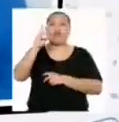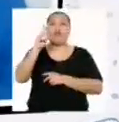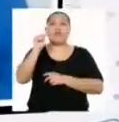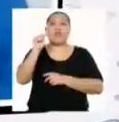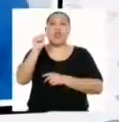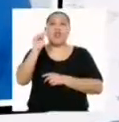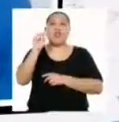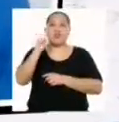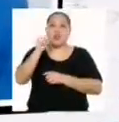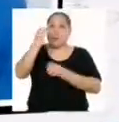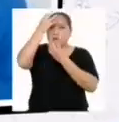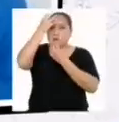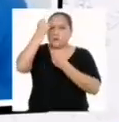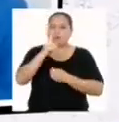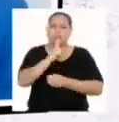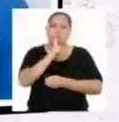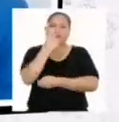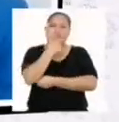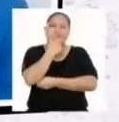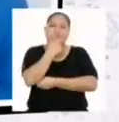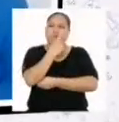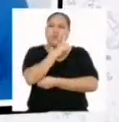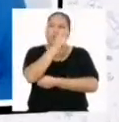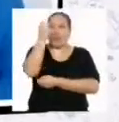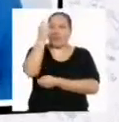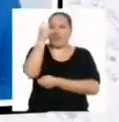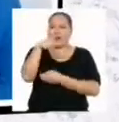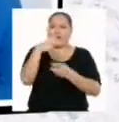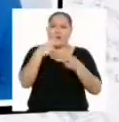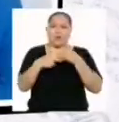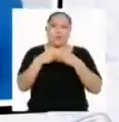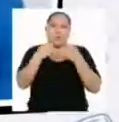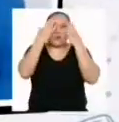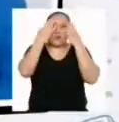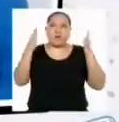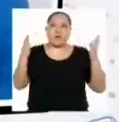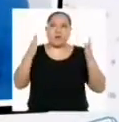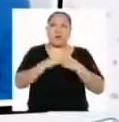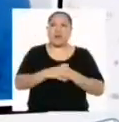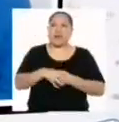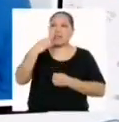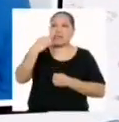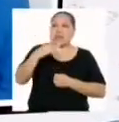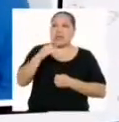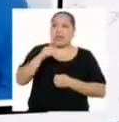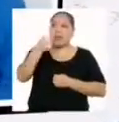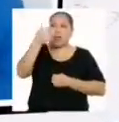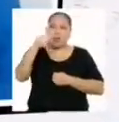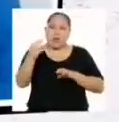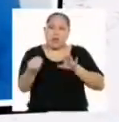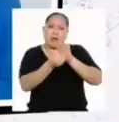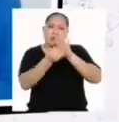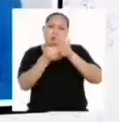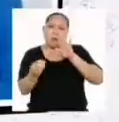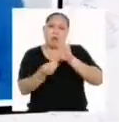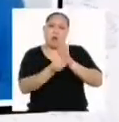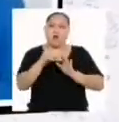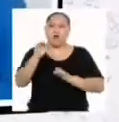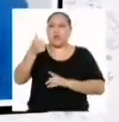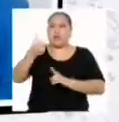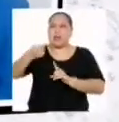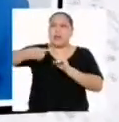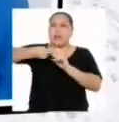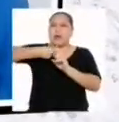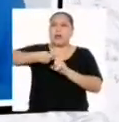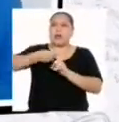Creo que lamentablemente no he comprendido la situación. No sabía si el ingreso era siempre de 10 o de 10 más el